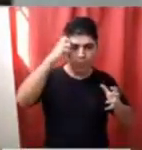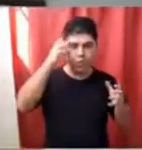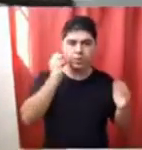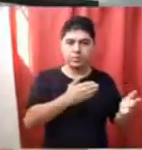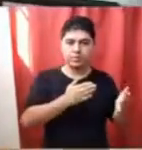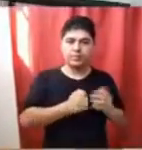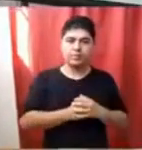Continuamos con...